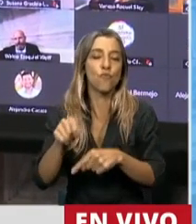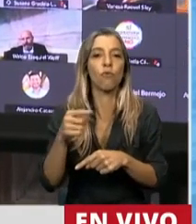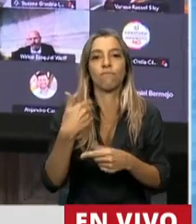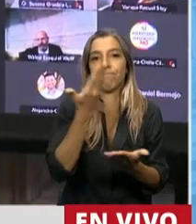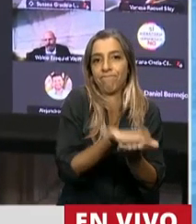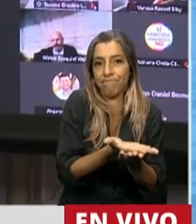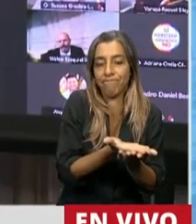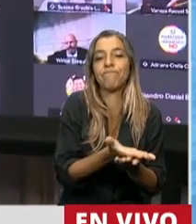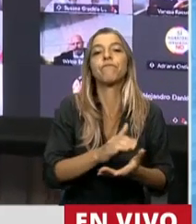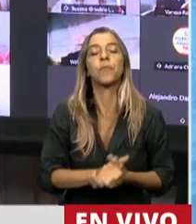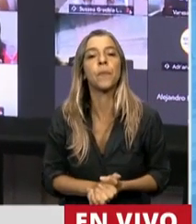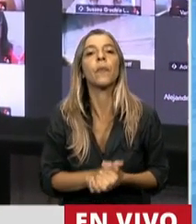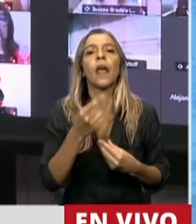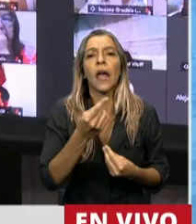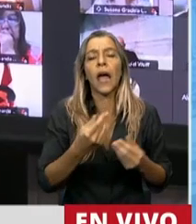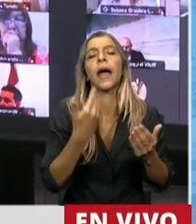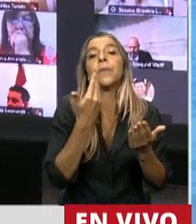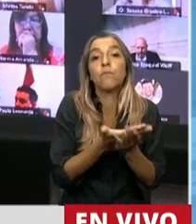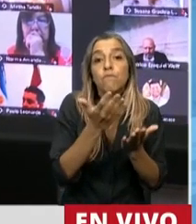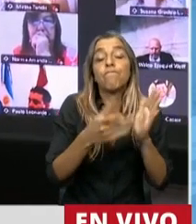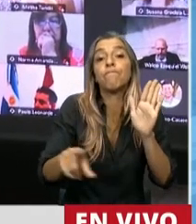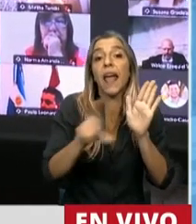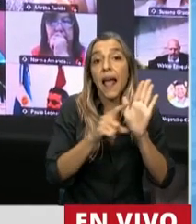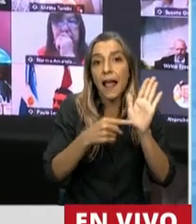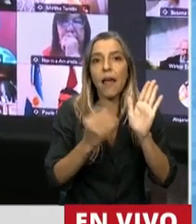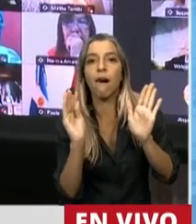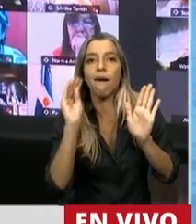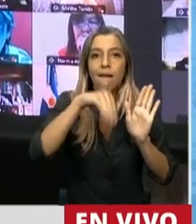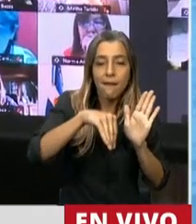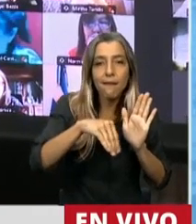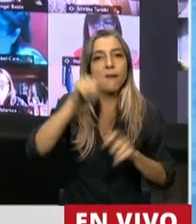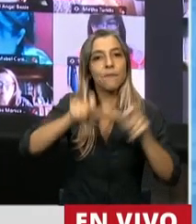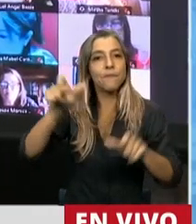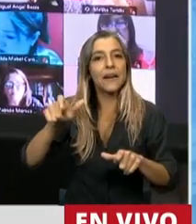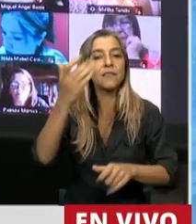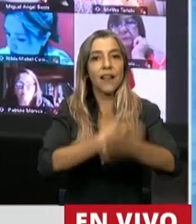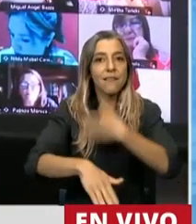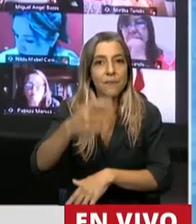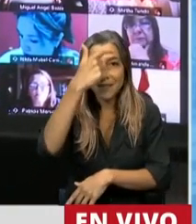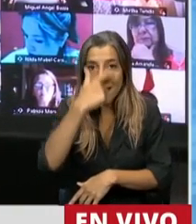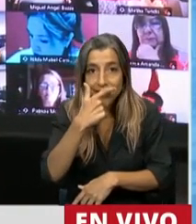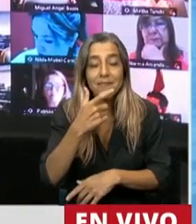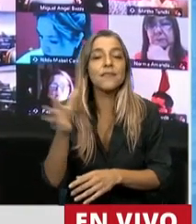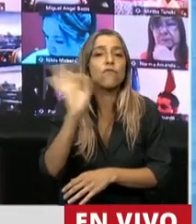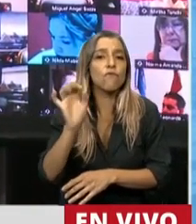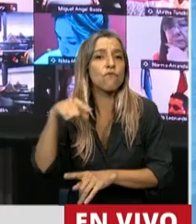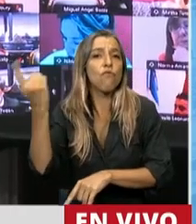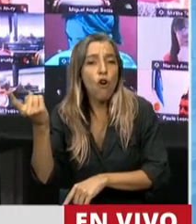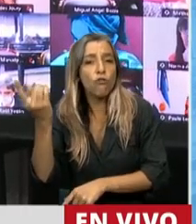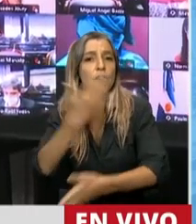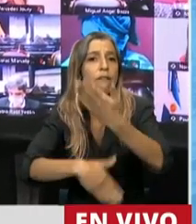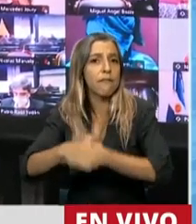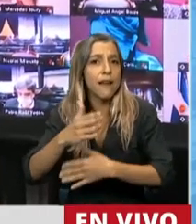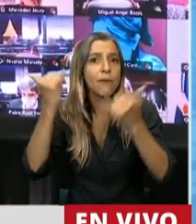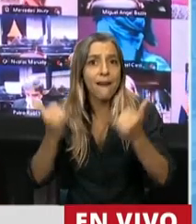incluye a las personas ciegas y personas con otras discapacidades sensoriales. La modificación